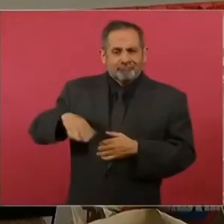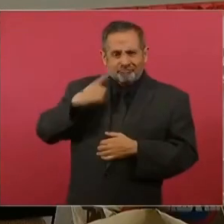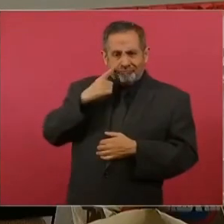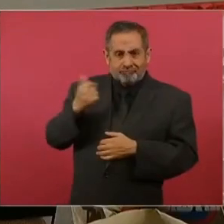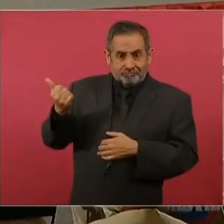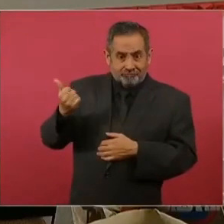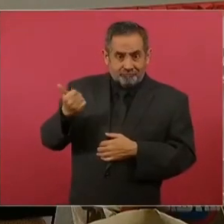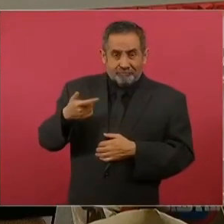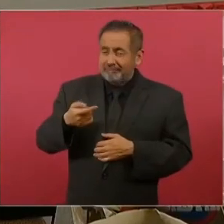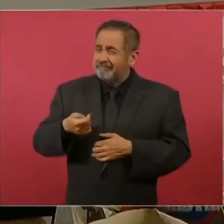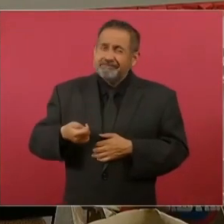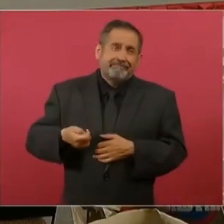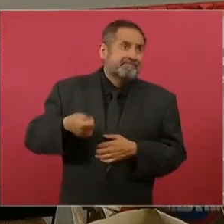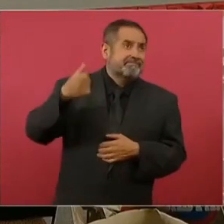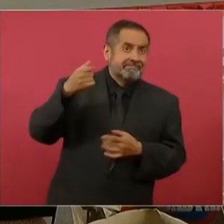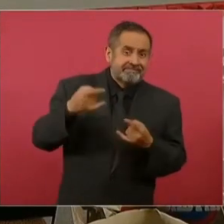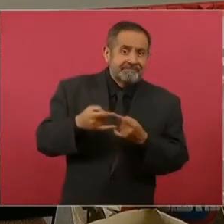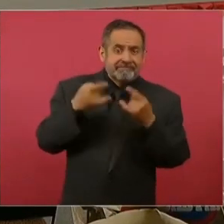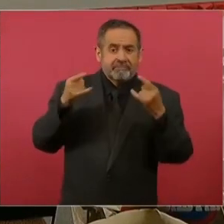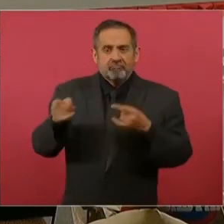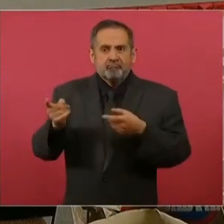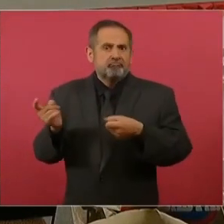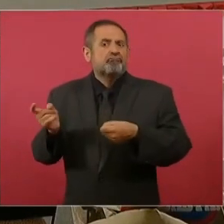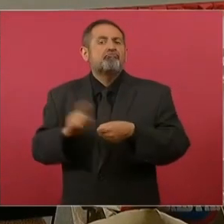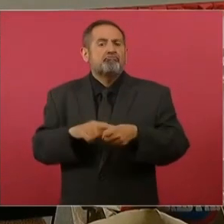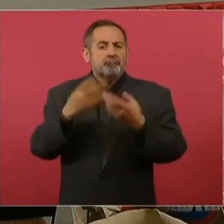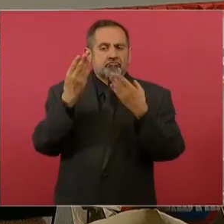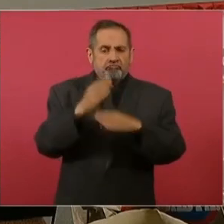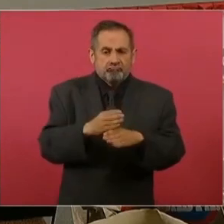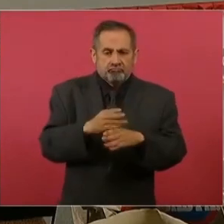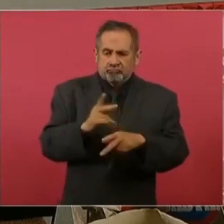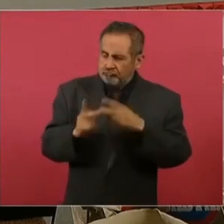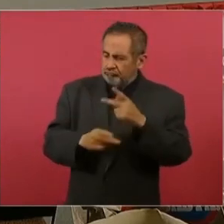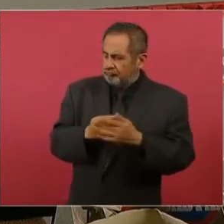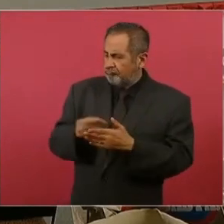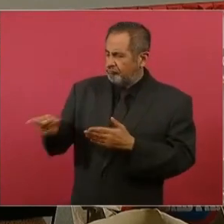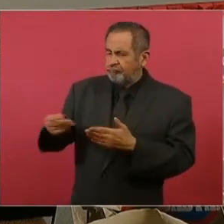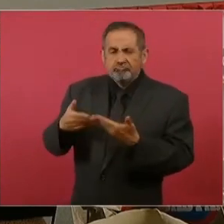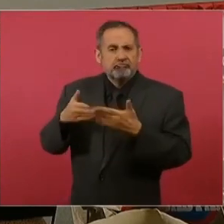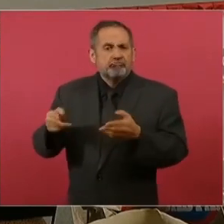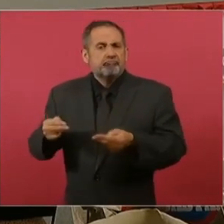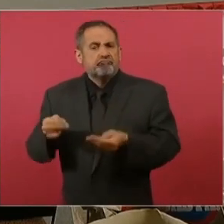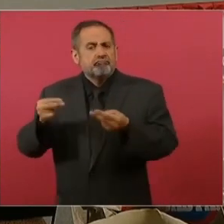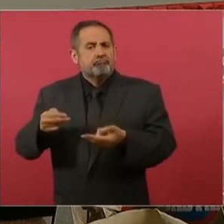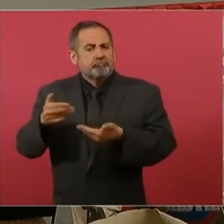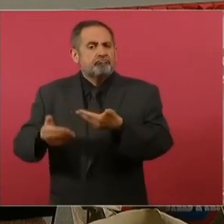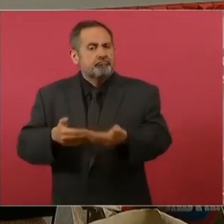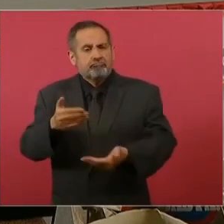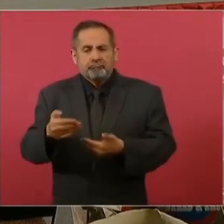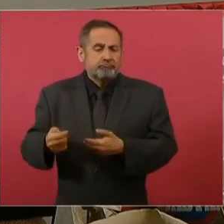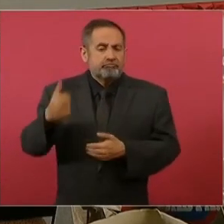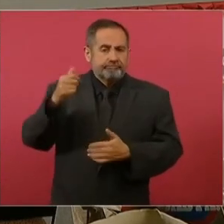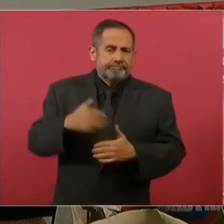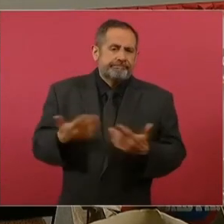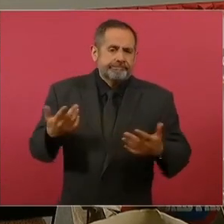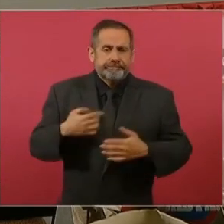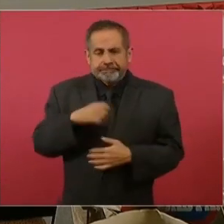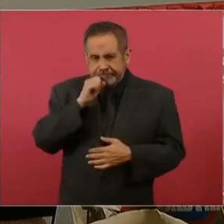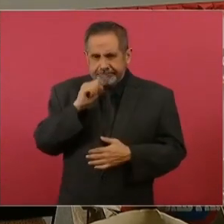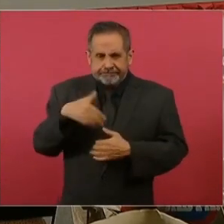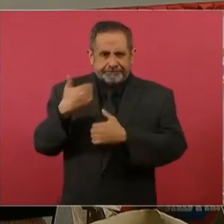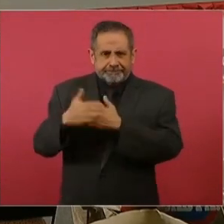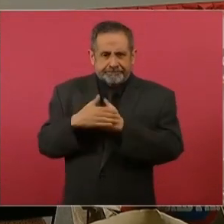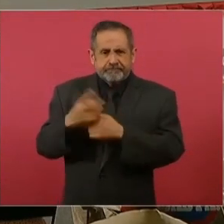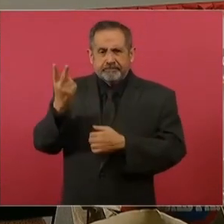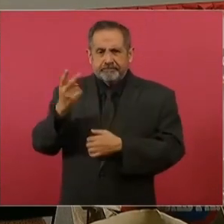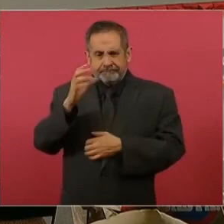y es la primera vez en toda la historia en la banca social que se abra al público en nuestro Estado, en Quintana Roo. Y también vamos a